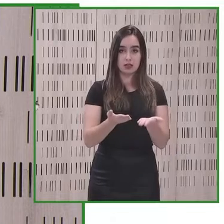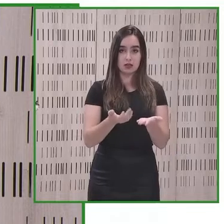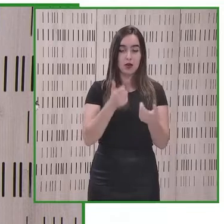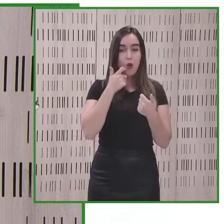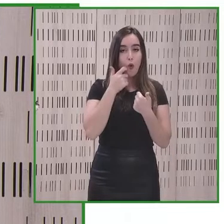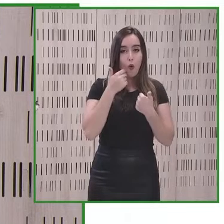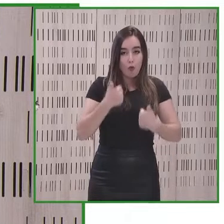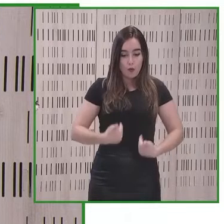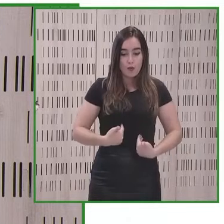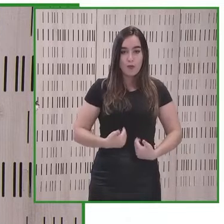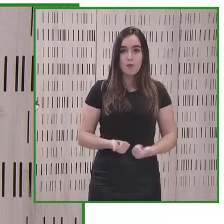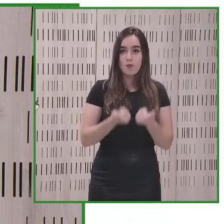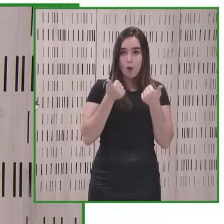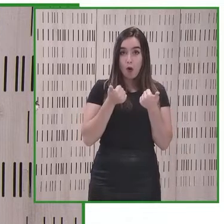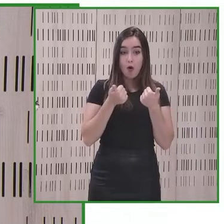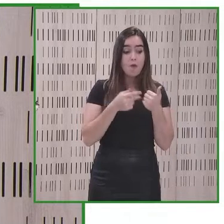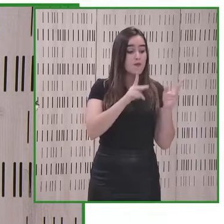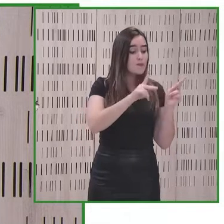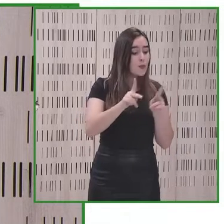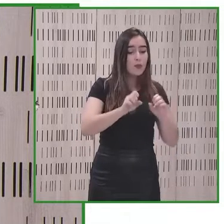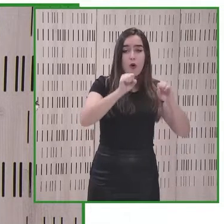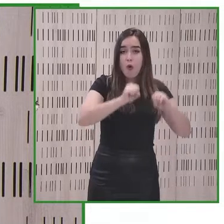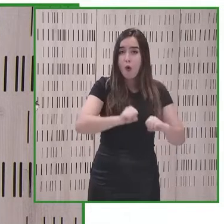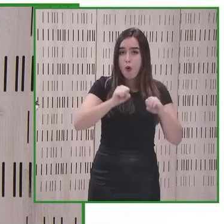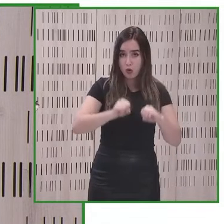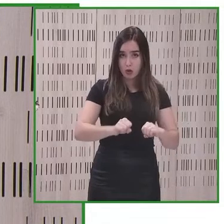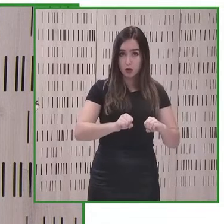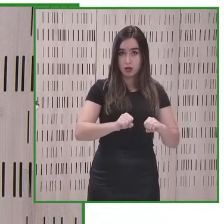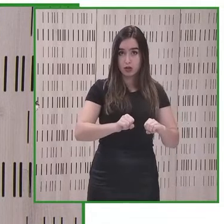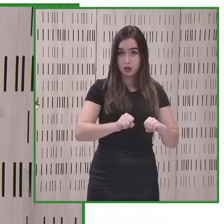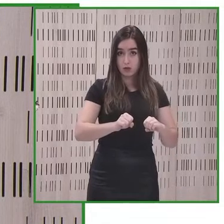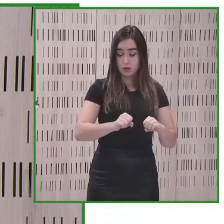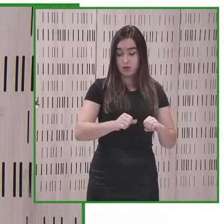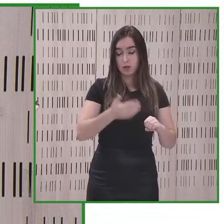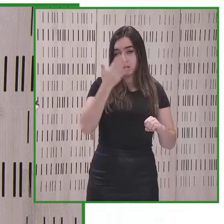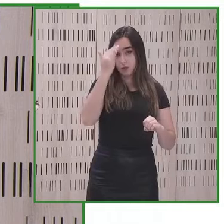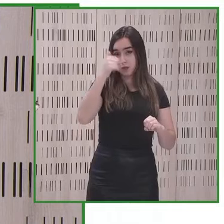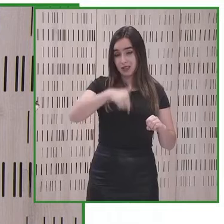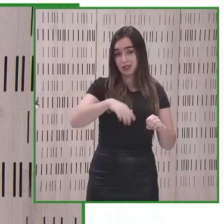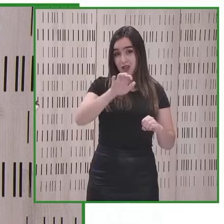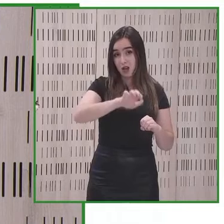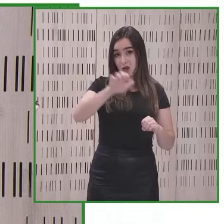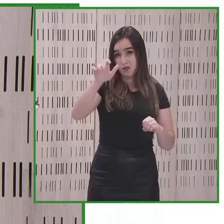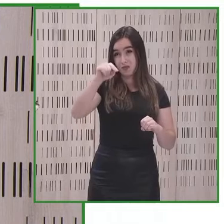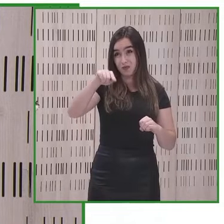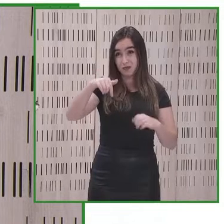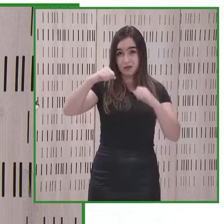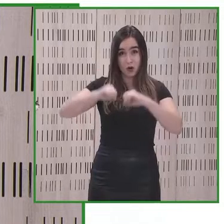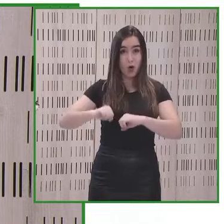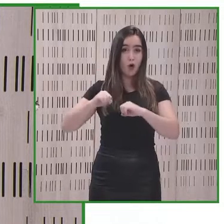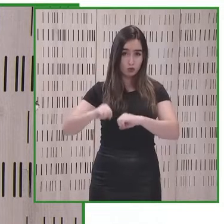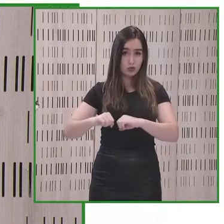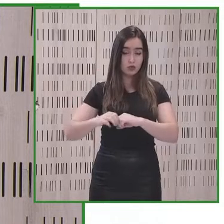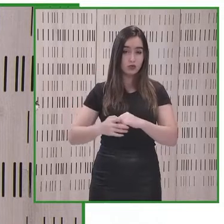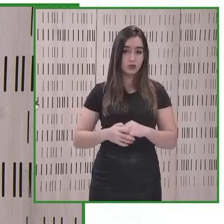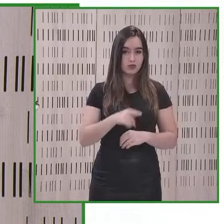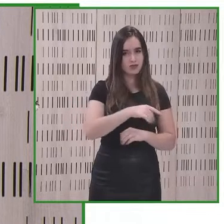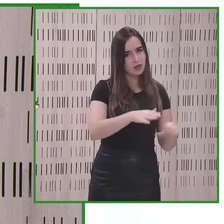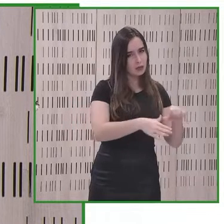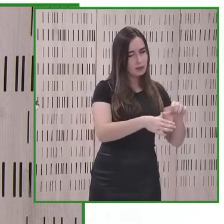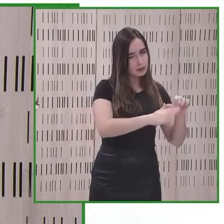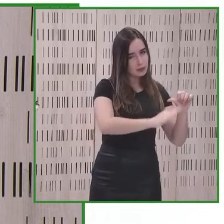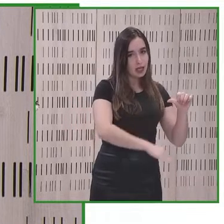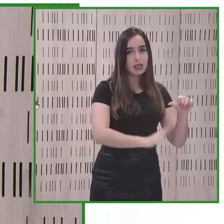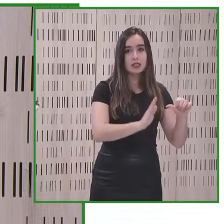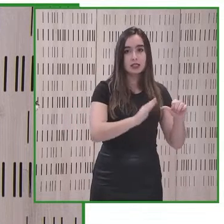acercar a las personas mayores que en europa somos un continente muy envejecido en latinoamérica menos verdad poder acercar a las personas